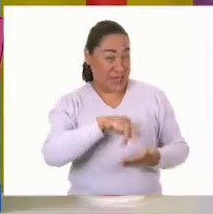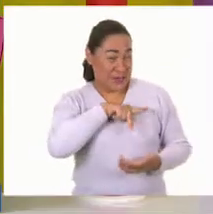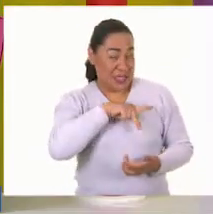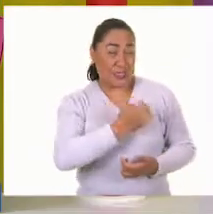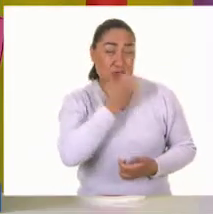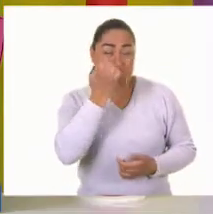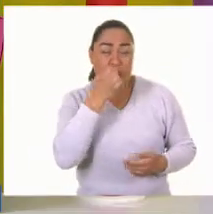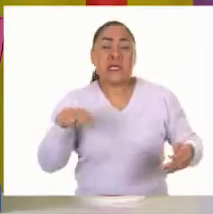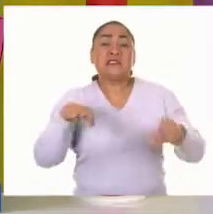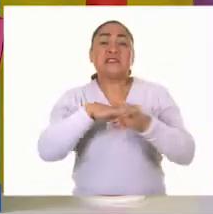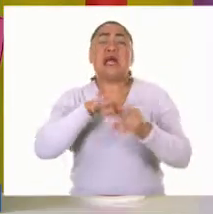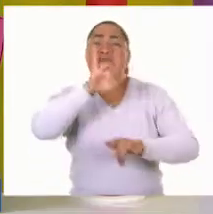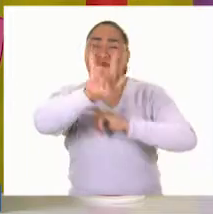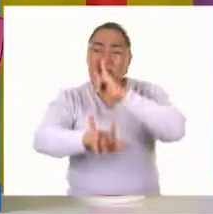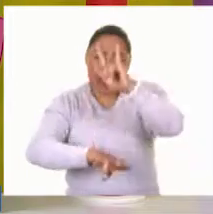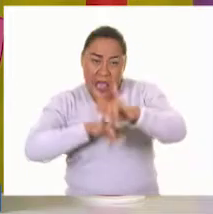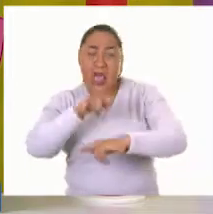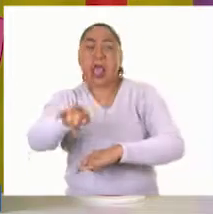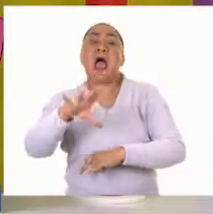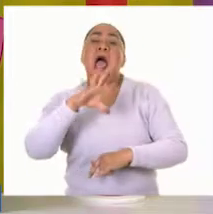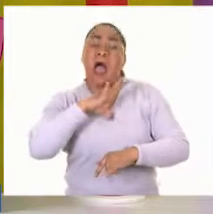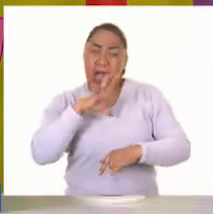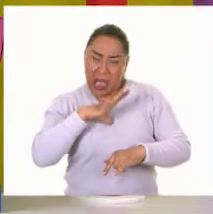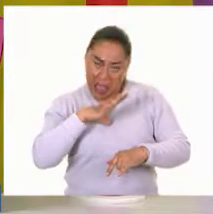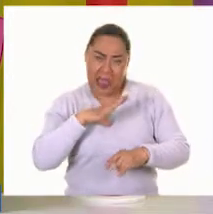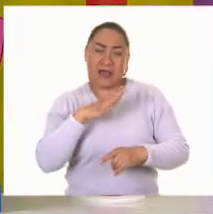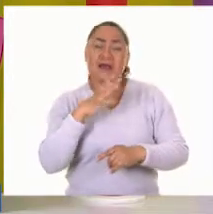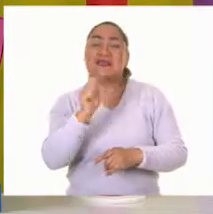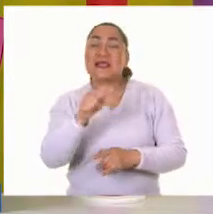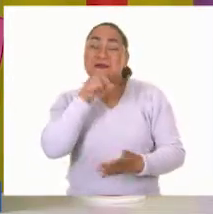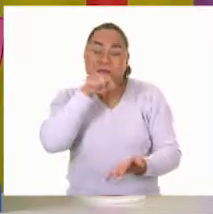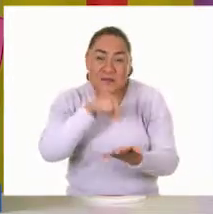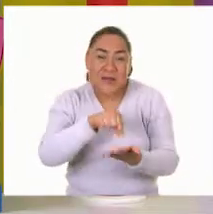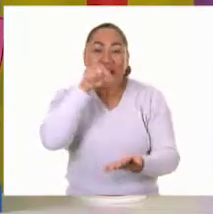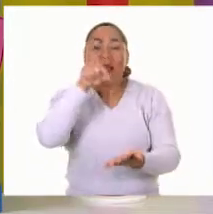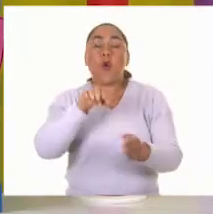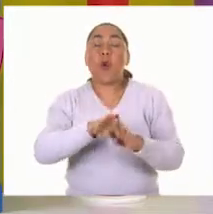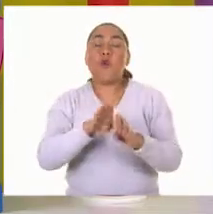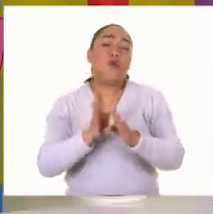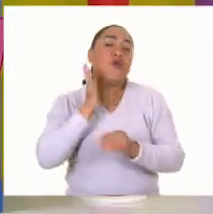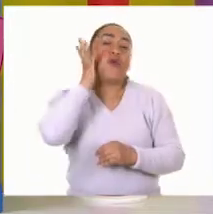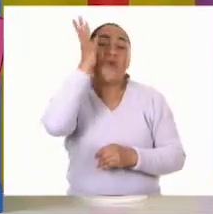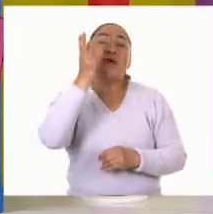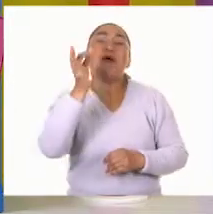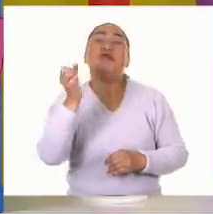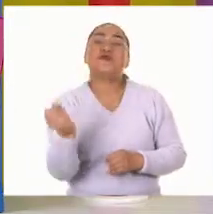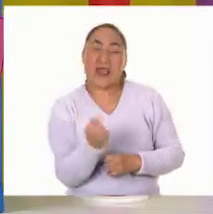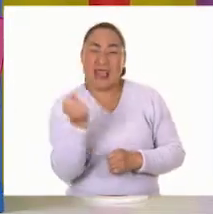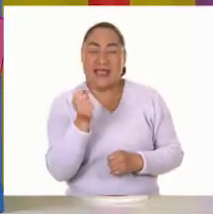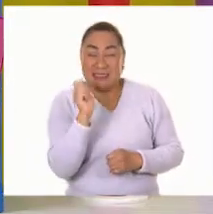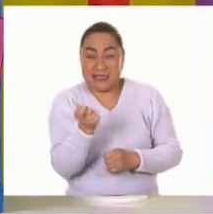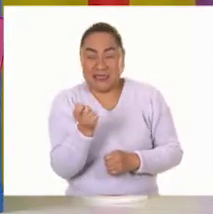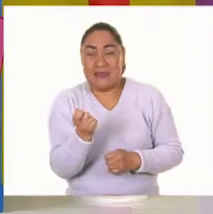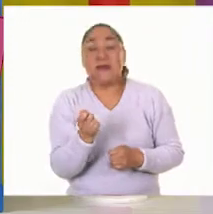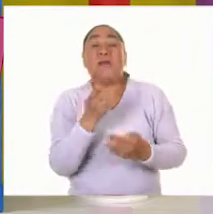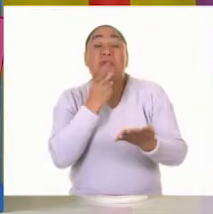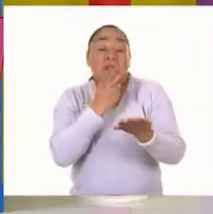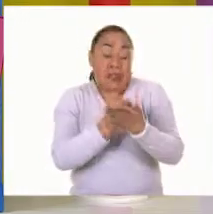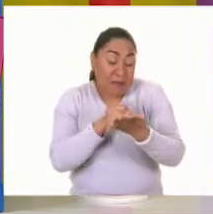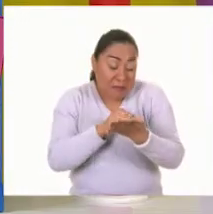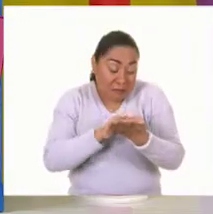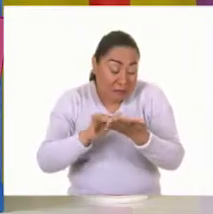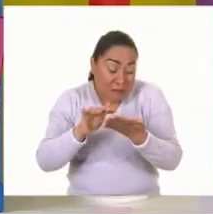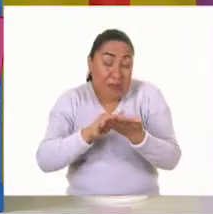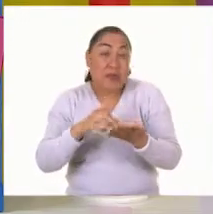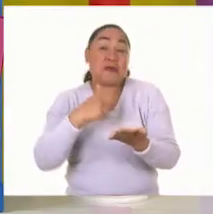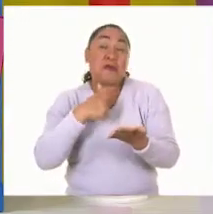atracción que se llama, ¿no? La del pajarito que te adivinaba el futuro y a mí me salió, este, te vas a enamorar de